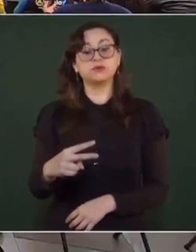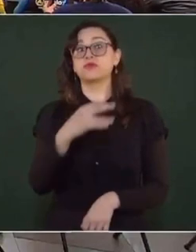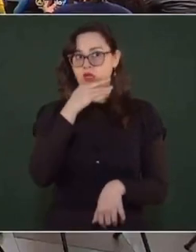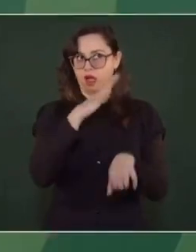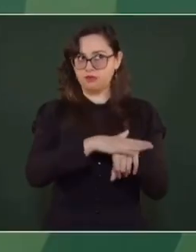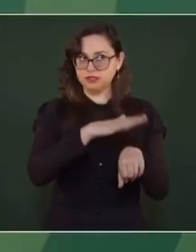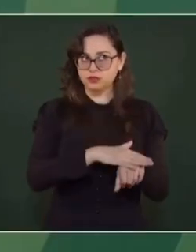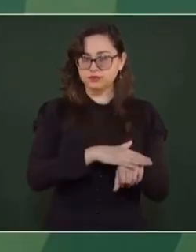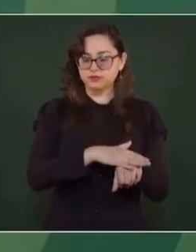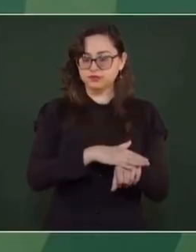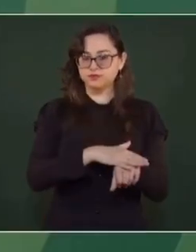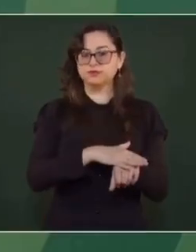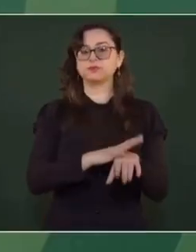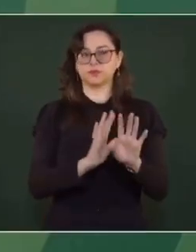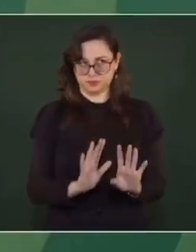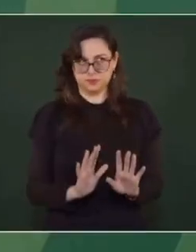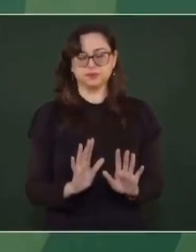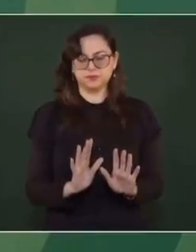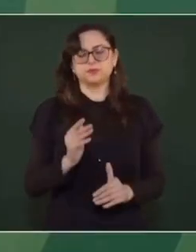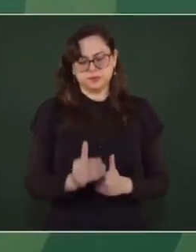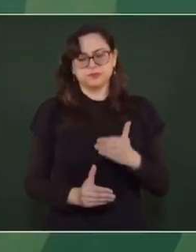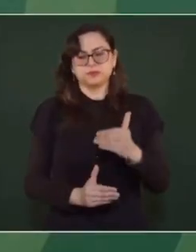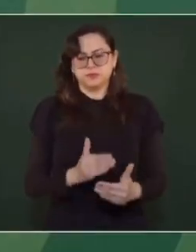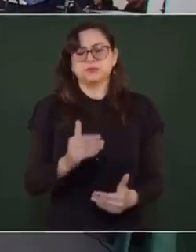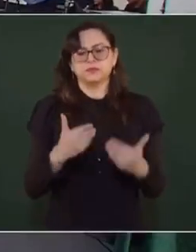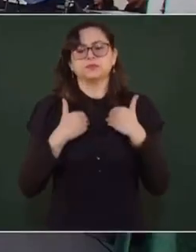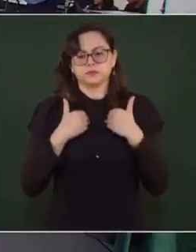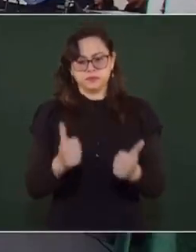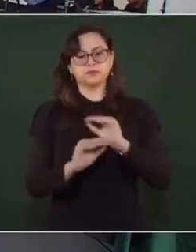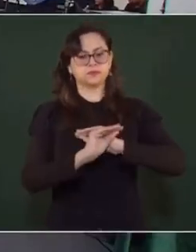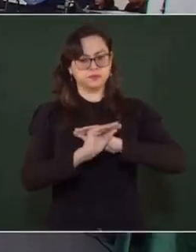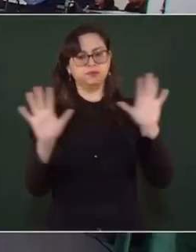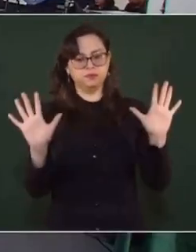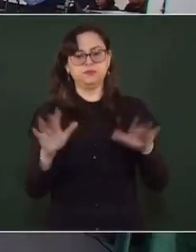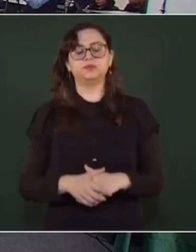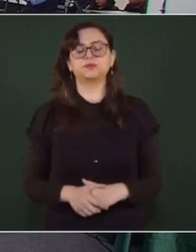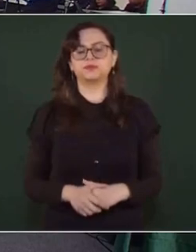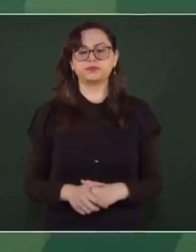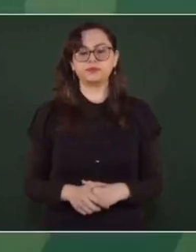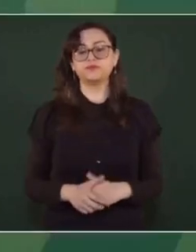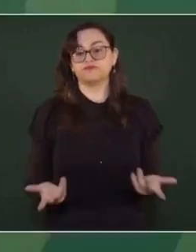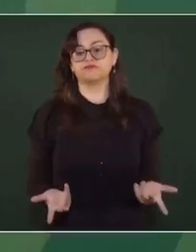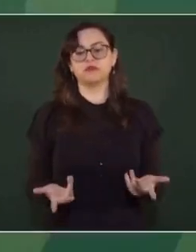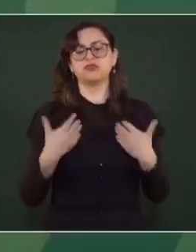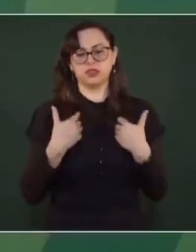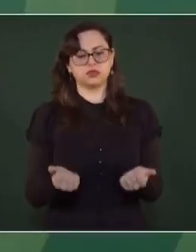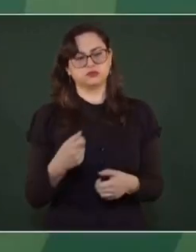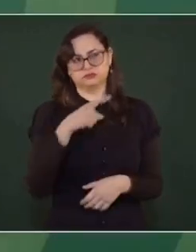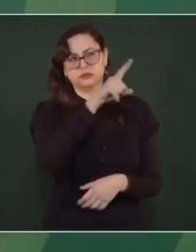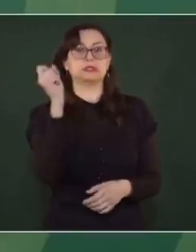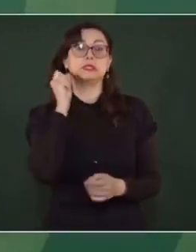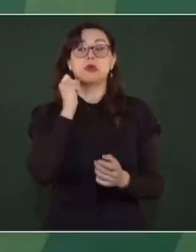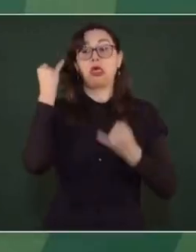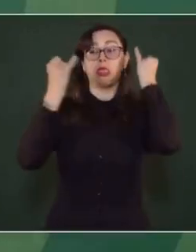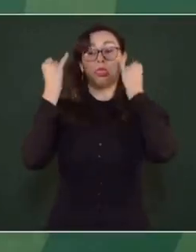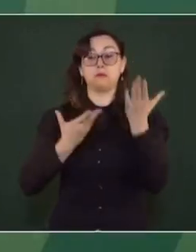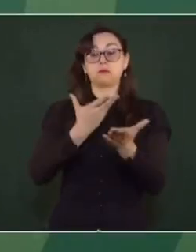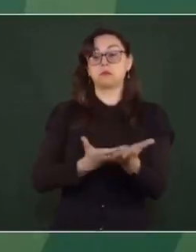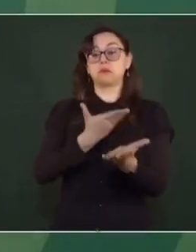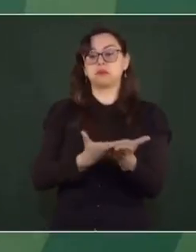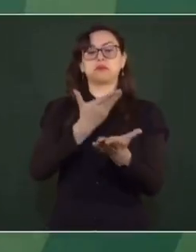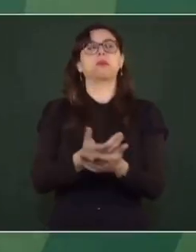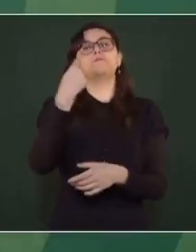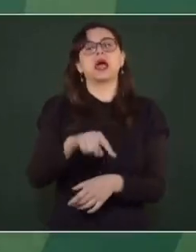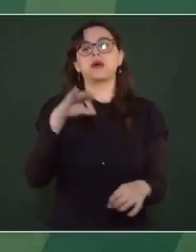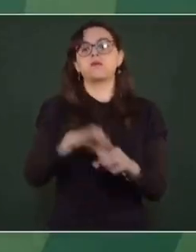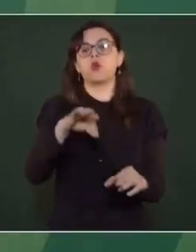dejarlo de manifiesto. Para irnos entendiendo, porque ellos lo están haciendo con propósito propagandístico. Ya agarraron lo del fentanilo,